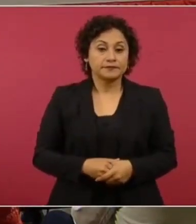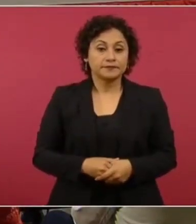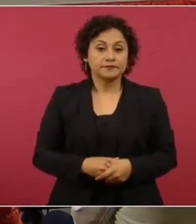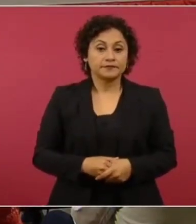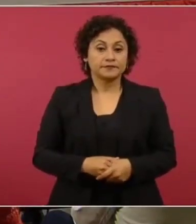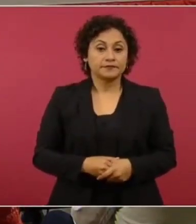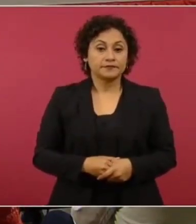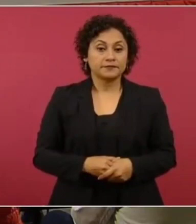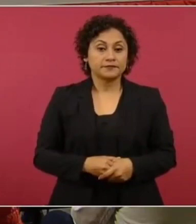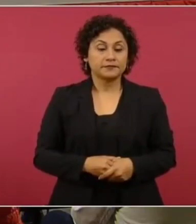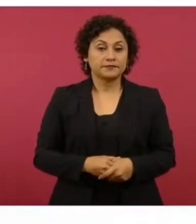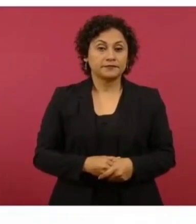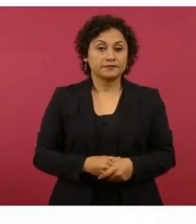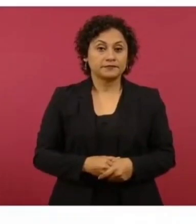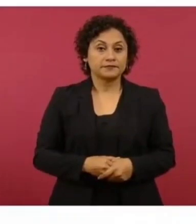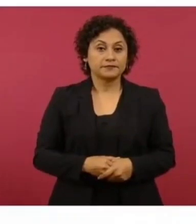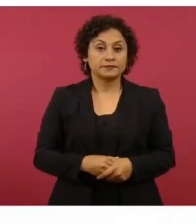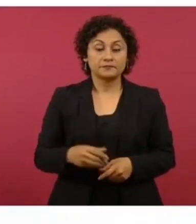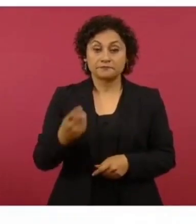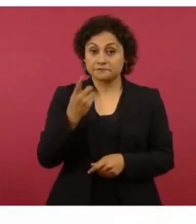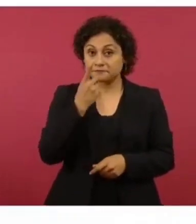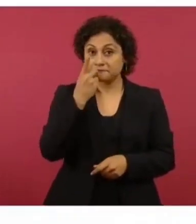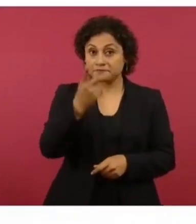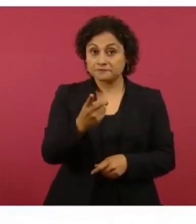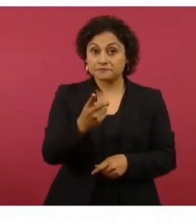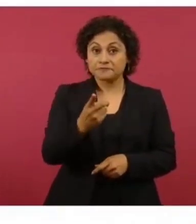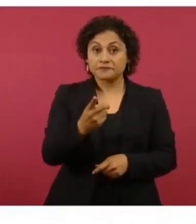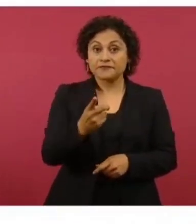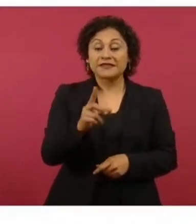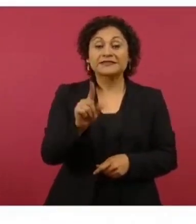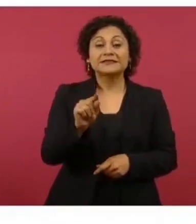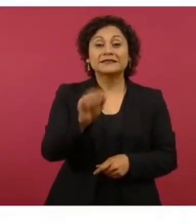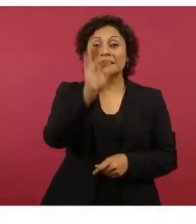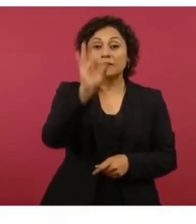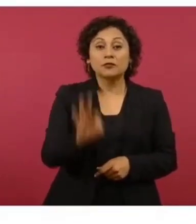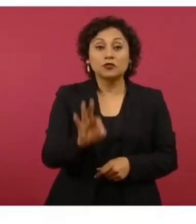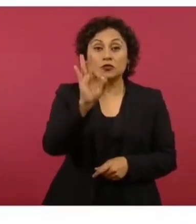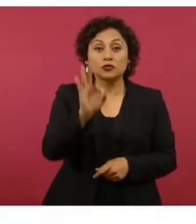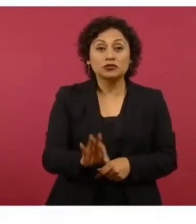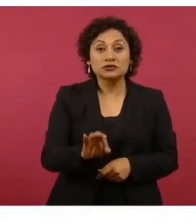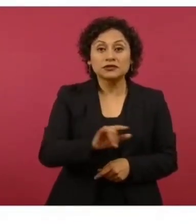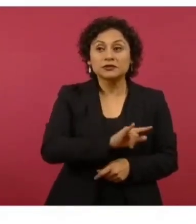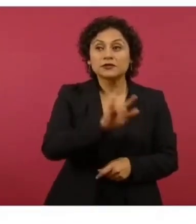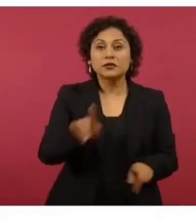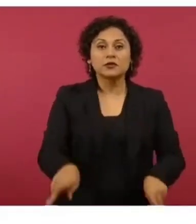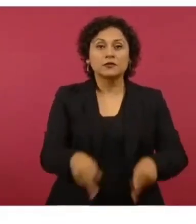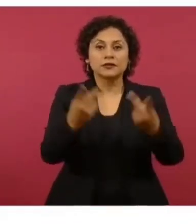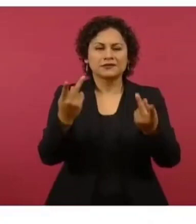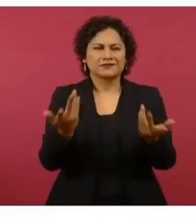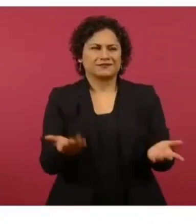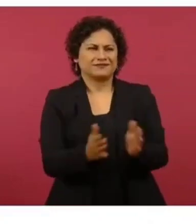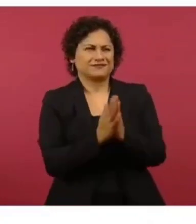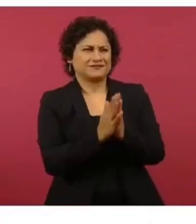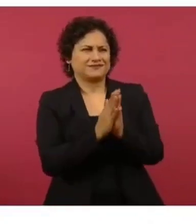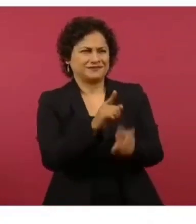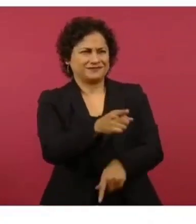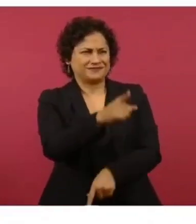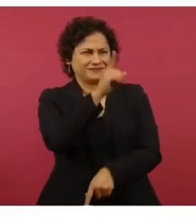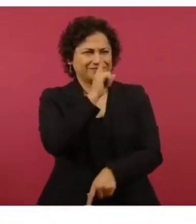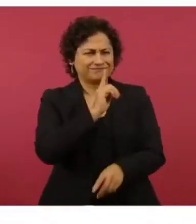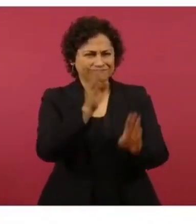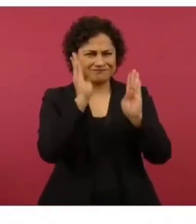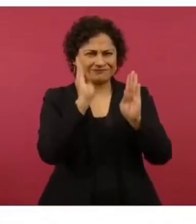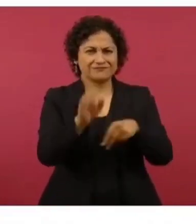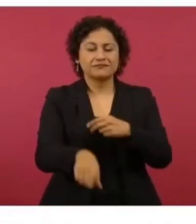Lo vendió al 70% de descuento. No, por favor, no digas una burrada. El avión costó 6 mil